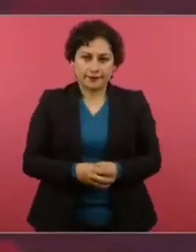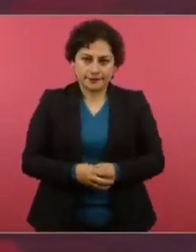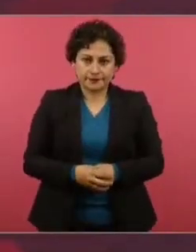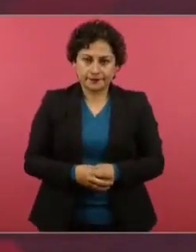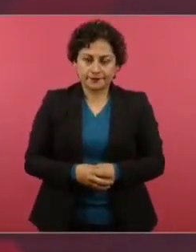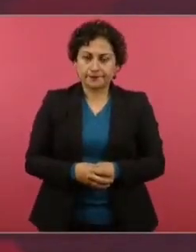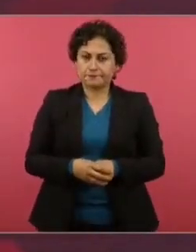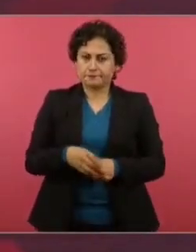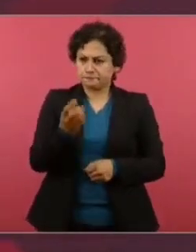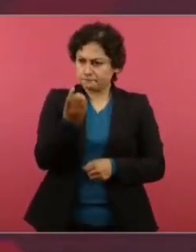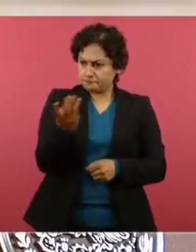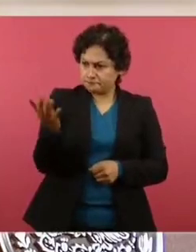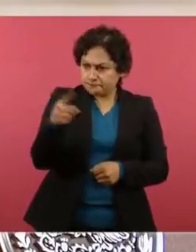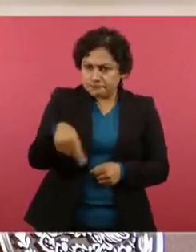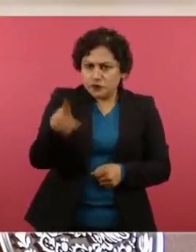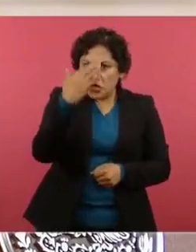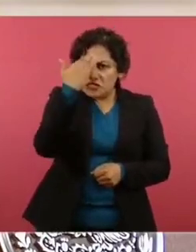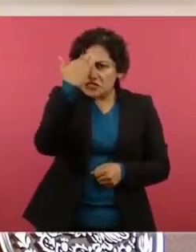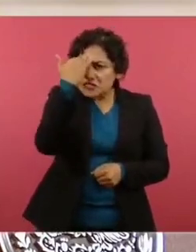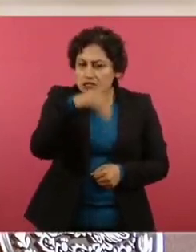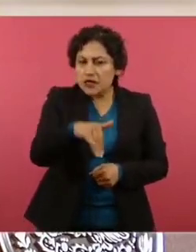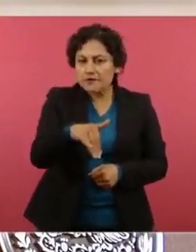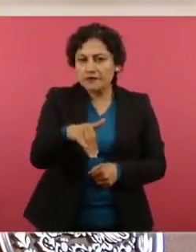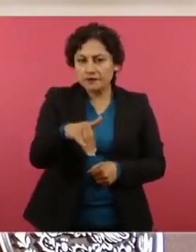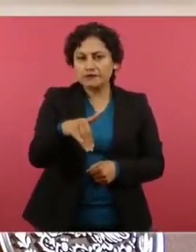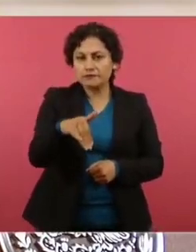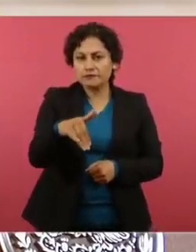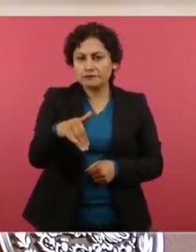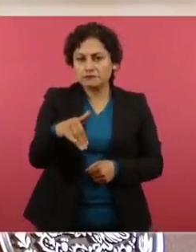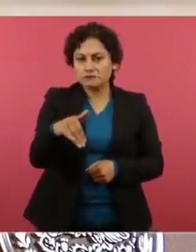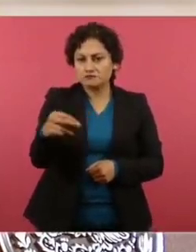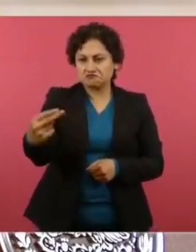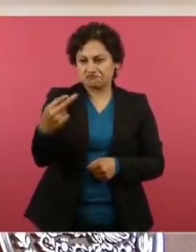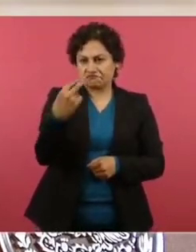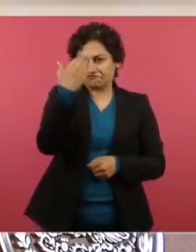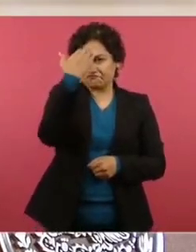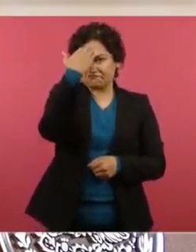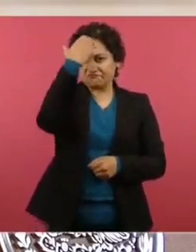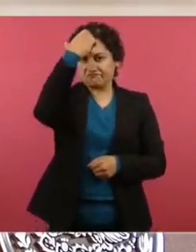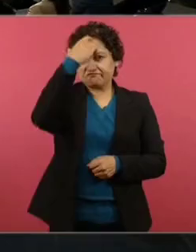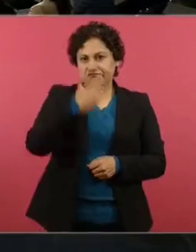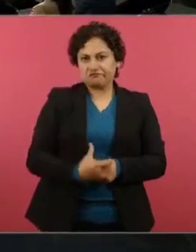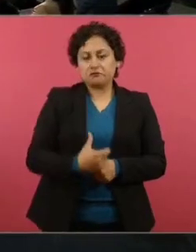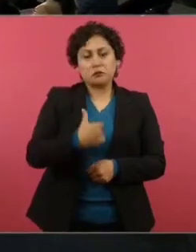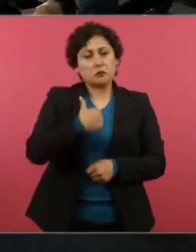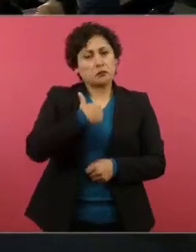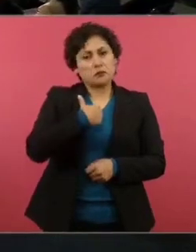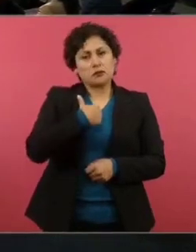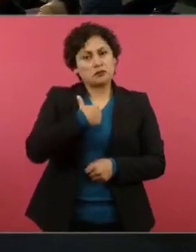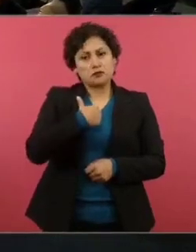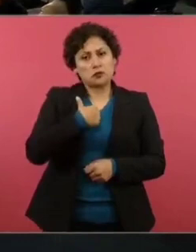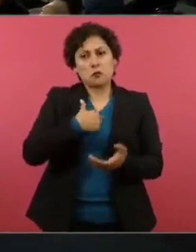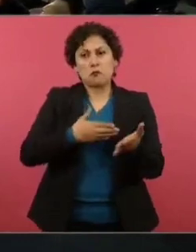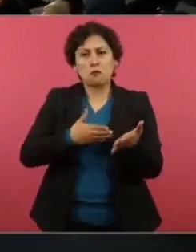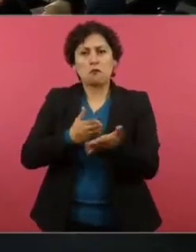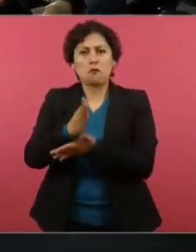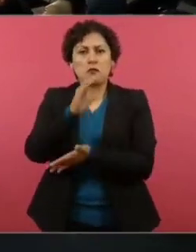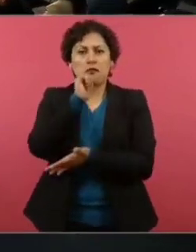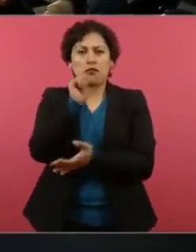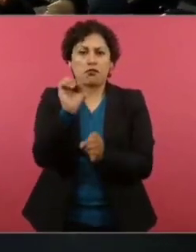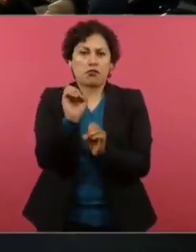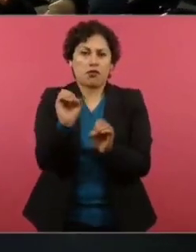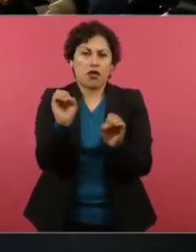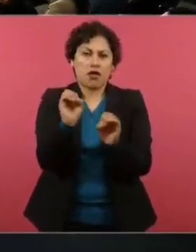Saben que no nos metemos y que